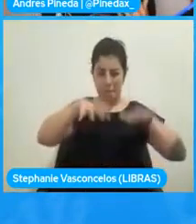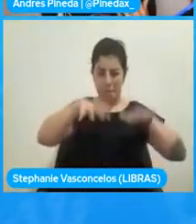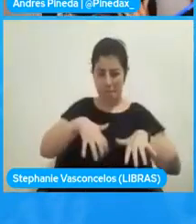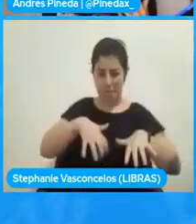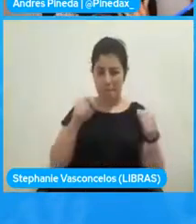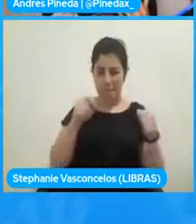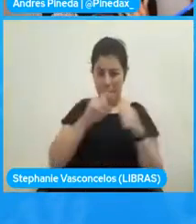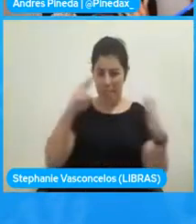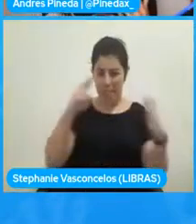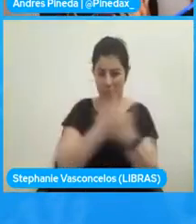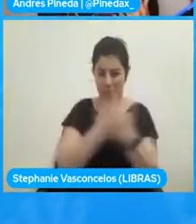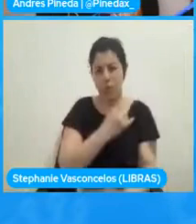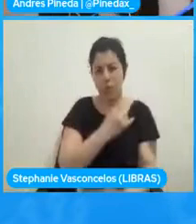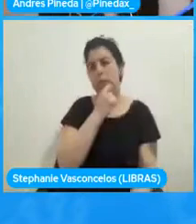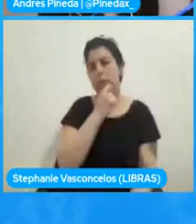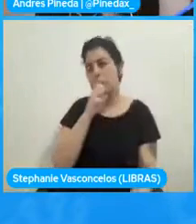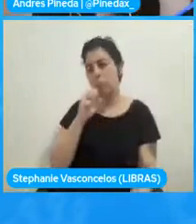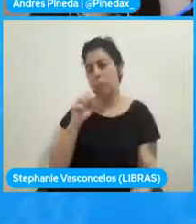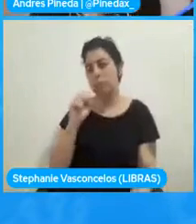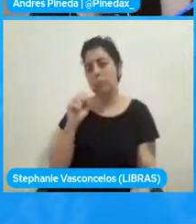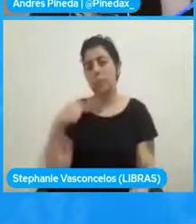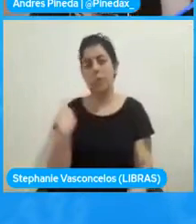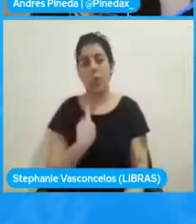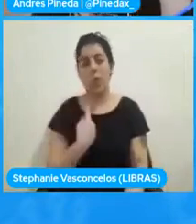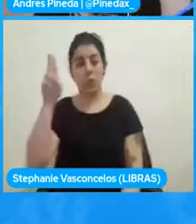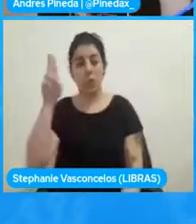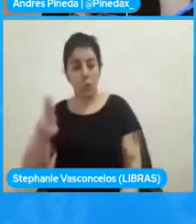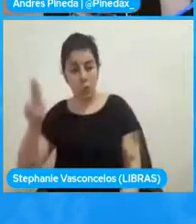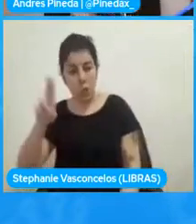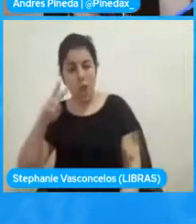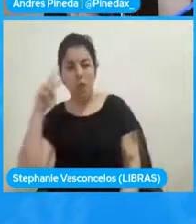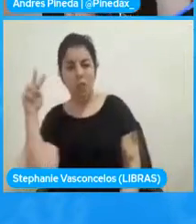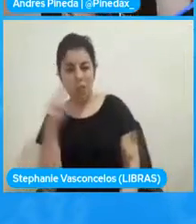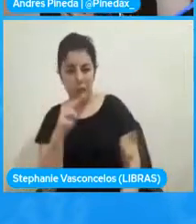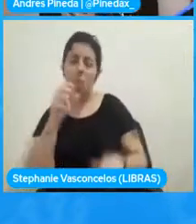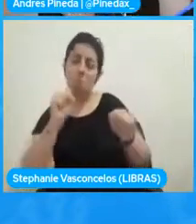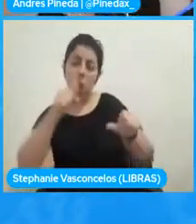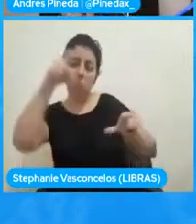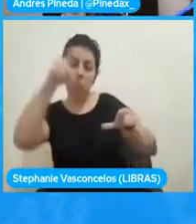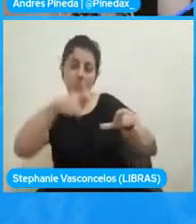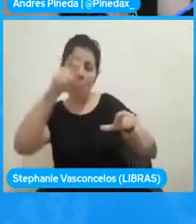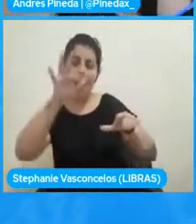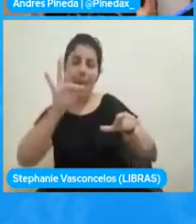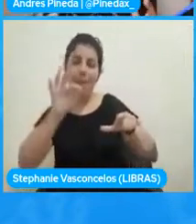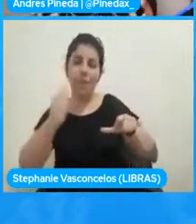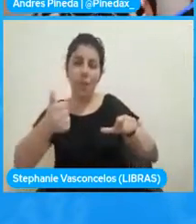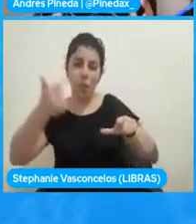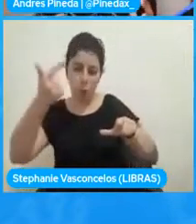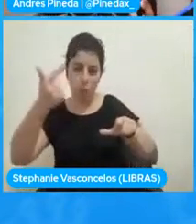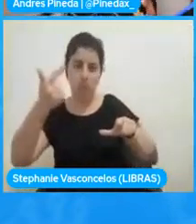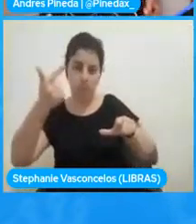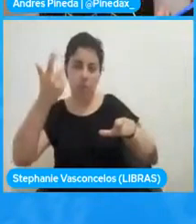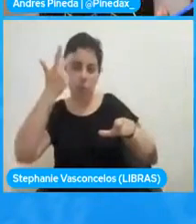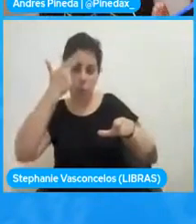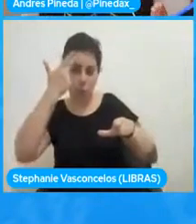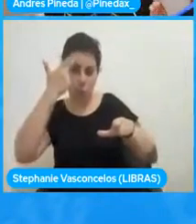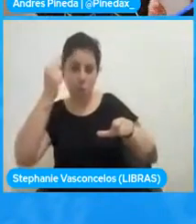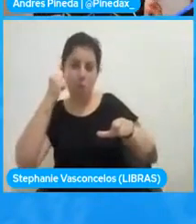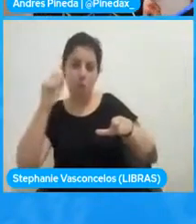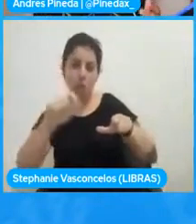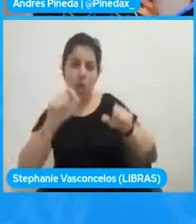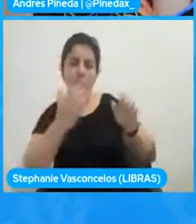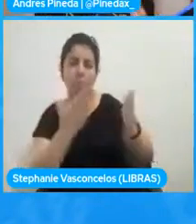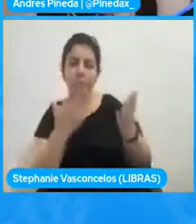usuarios, aunque todos los usuarios tienen acceso a F12, regularmente lo que accedemos a esa consola somos las